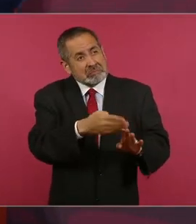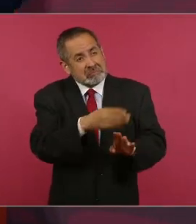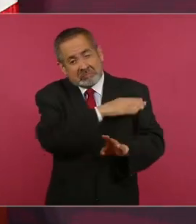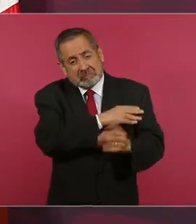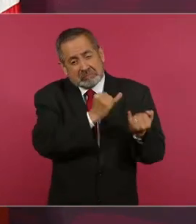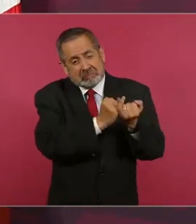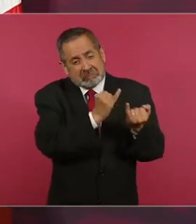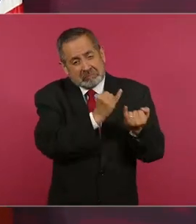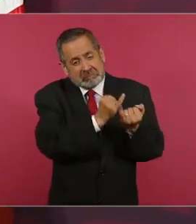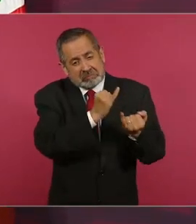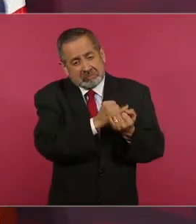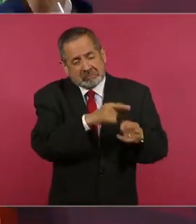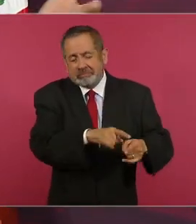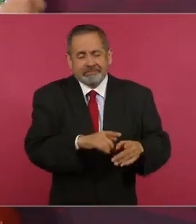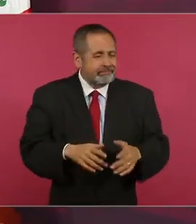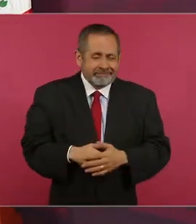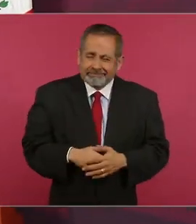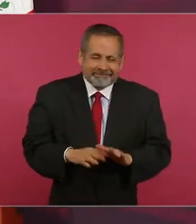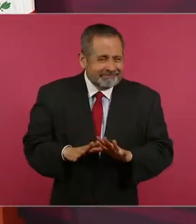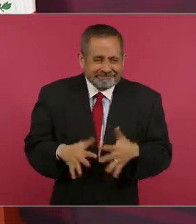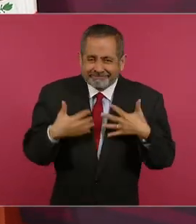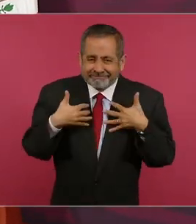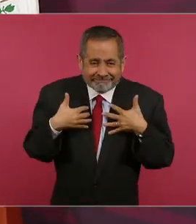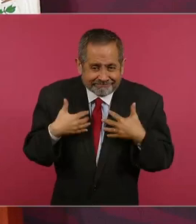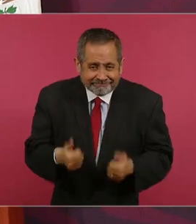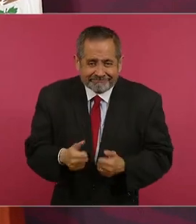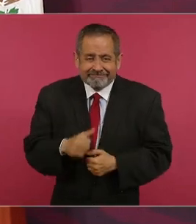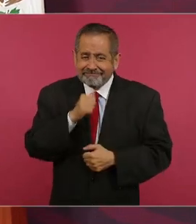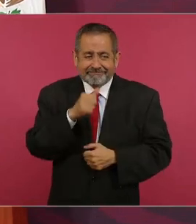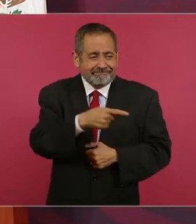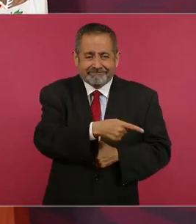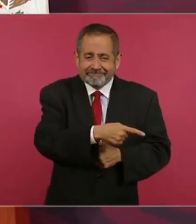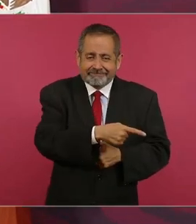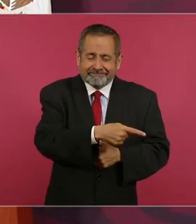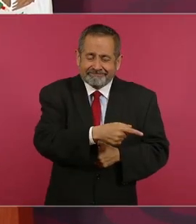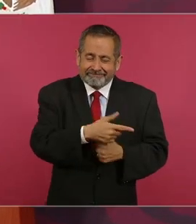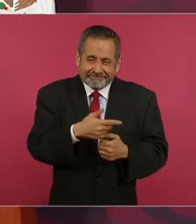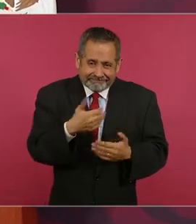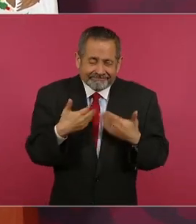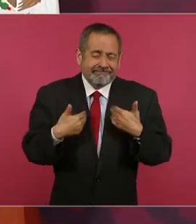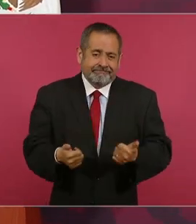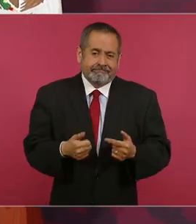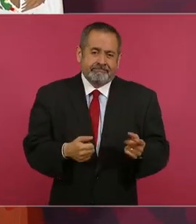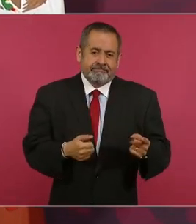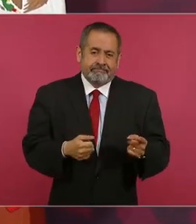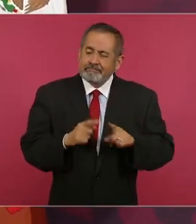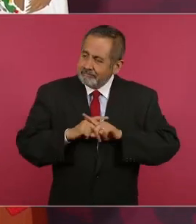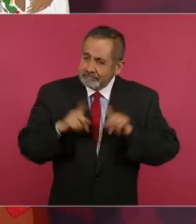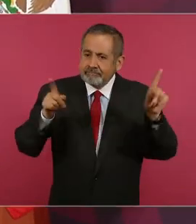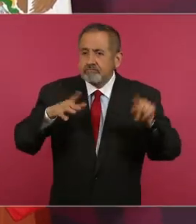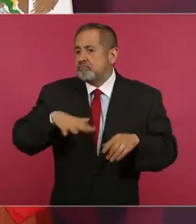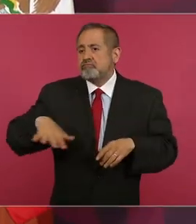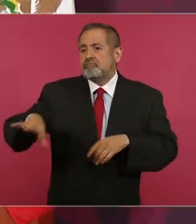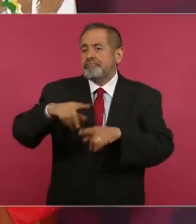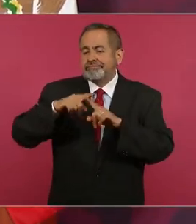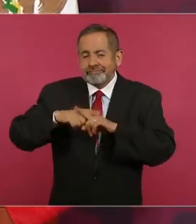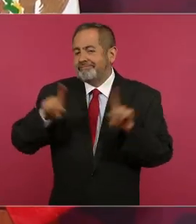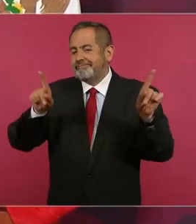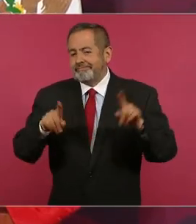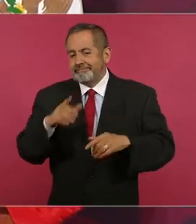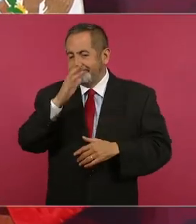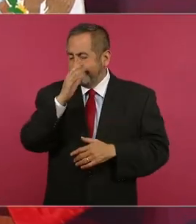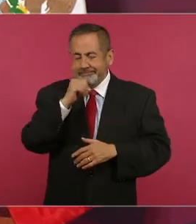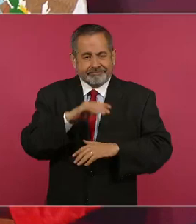que no han entendido de que ya es otra realidad, que no se puede poner